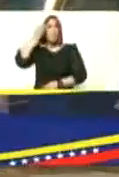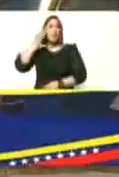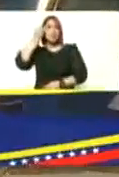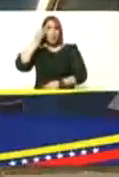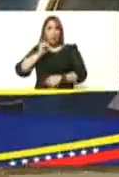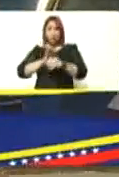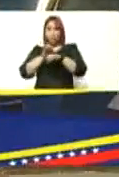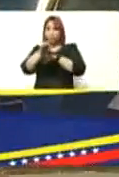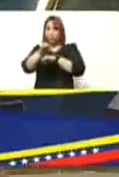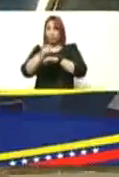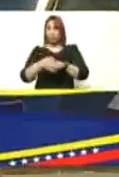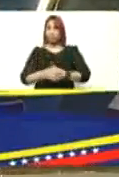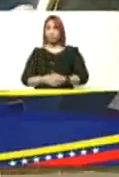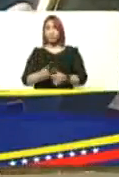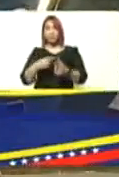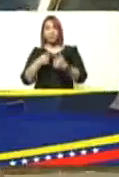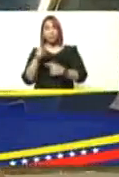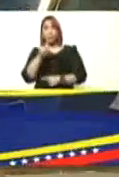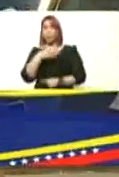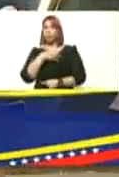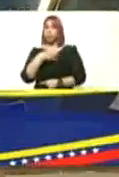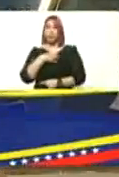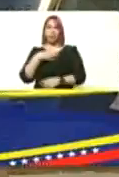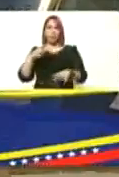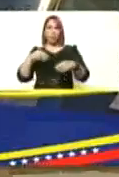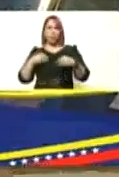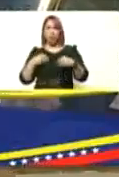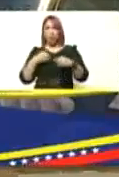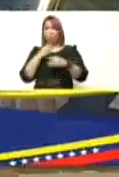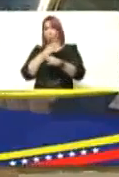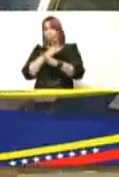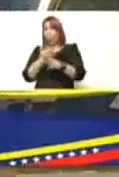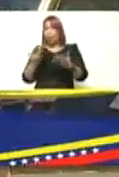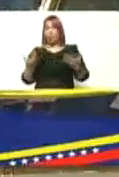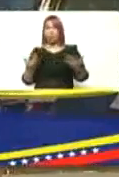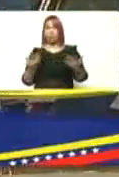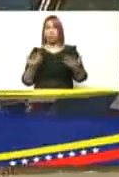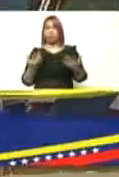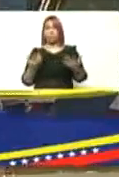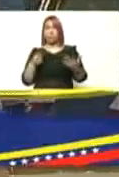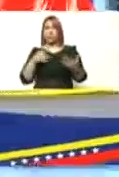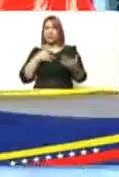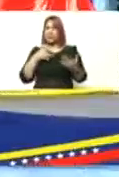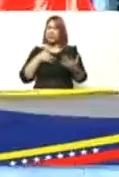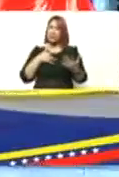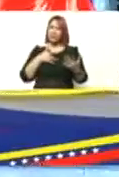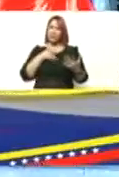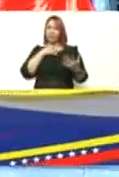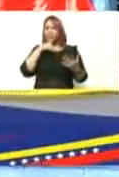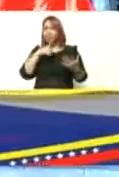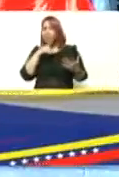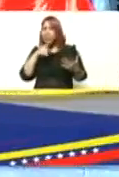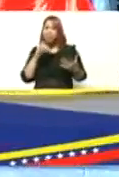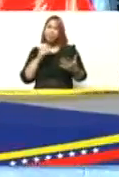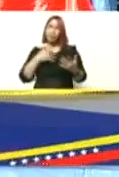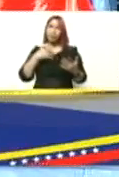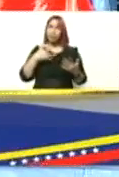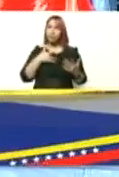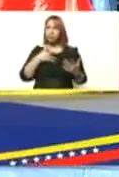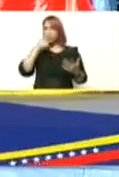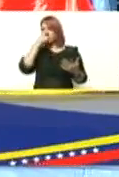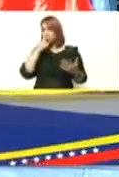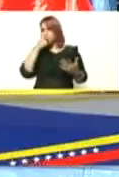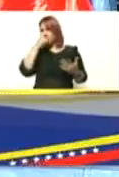omicron entonces no se puede tomar en juego esa sensación de malestar esa sensación de